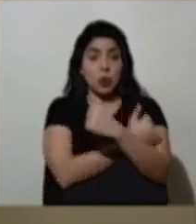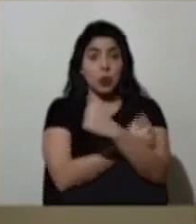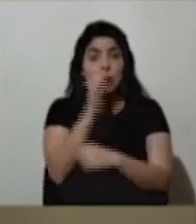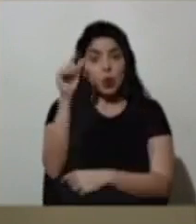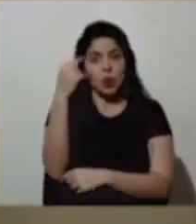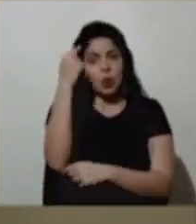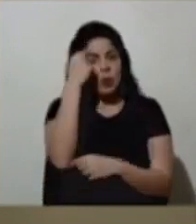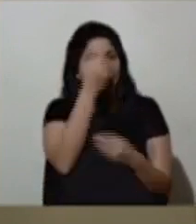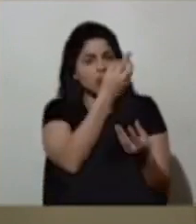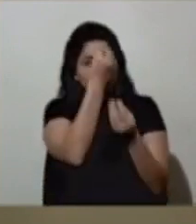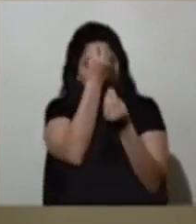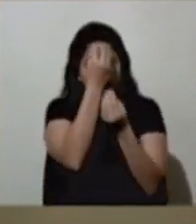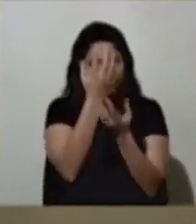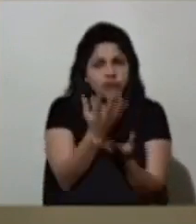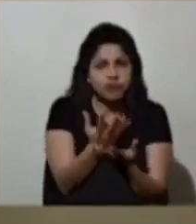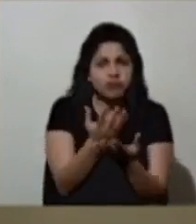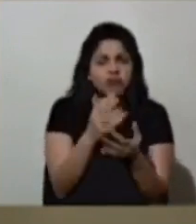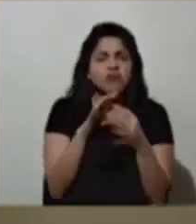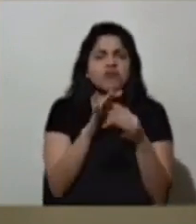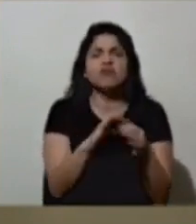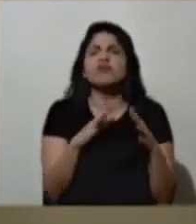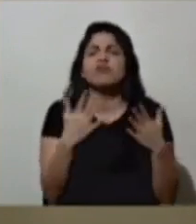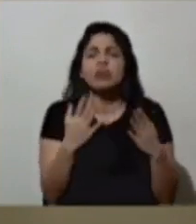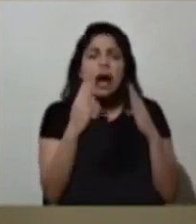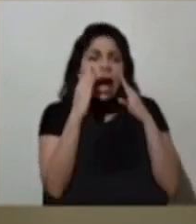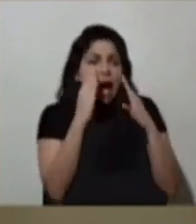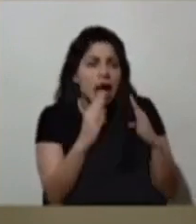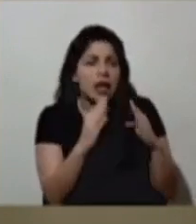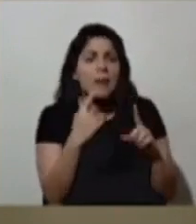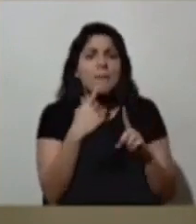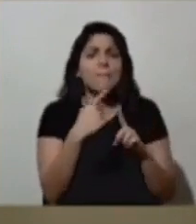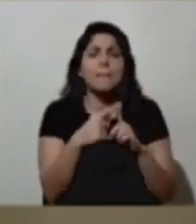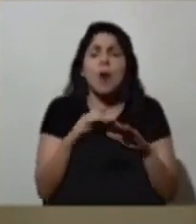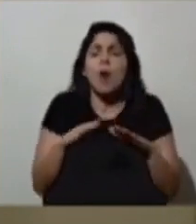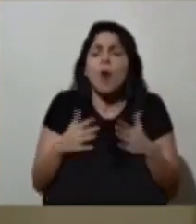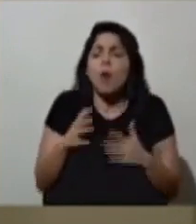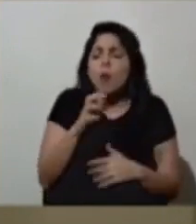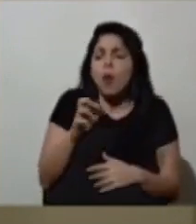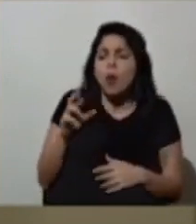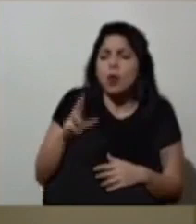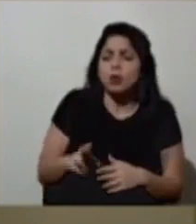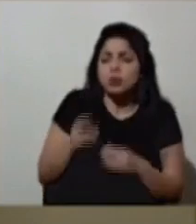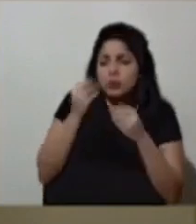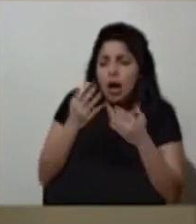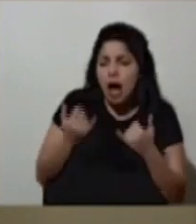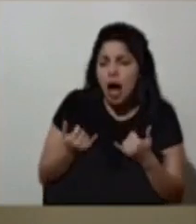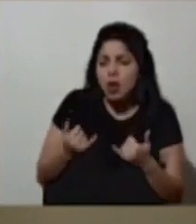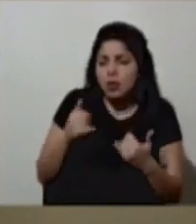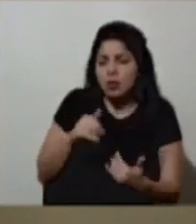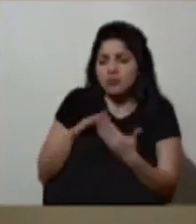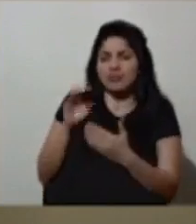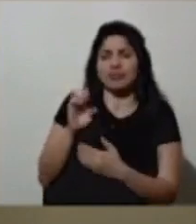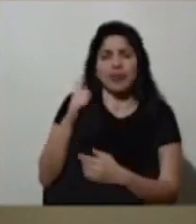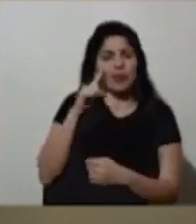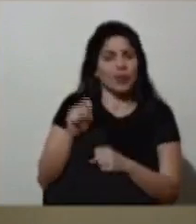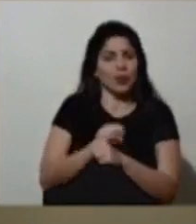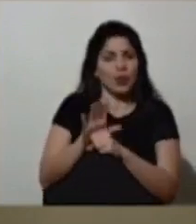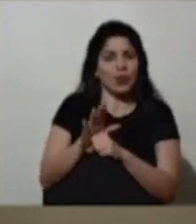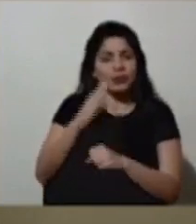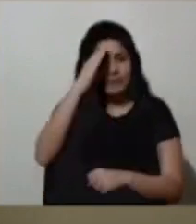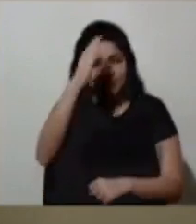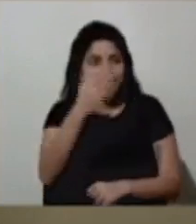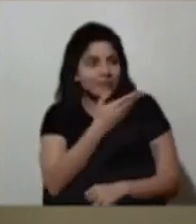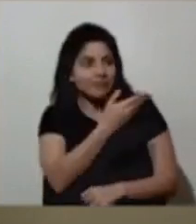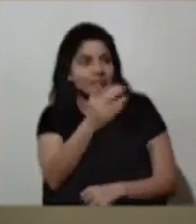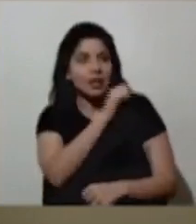gobierno nos darán el balance de la atención y actualización de cómo Costa Rica enfrenta la emergencia por el COVID-19. Saludamos a las